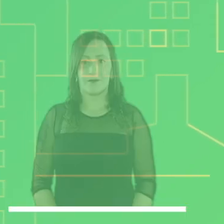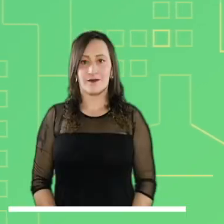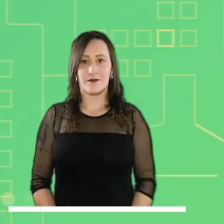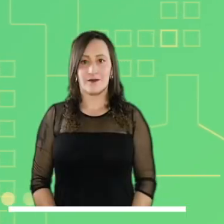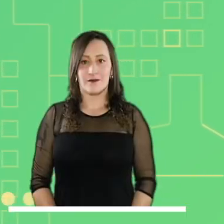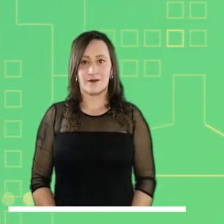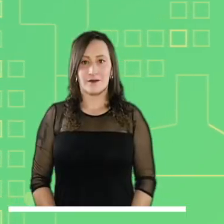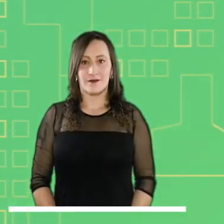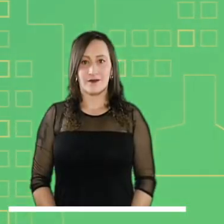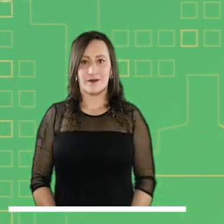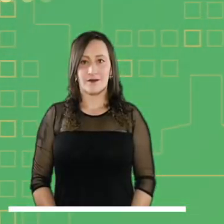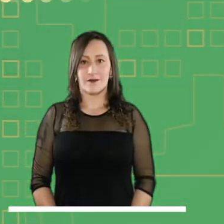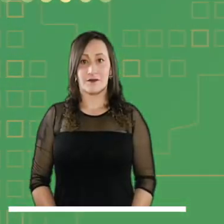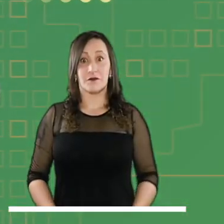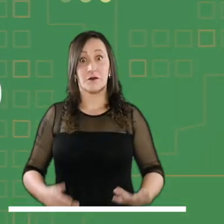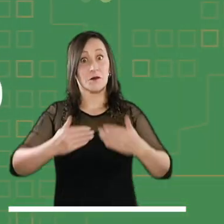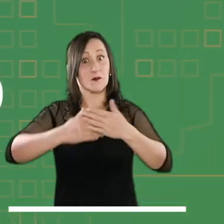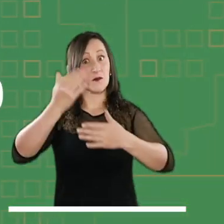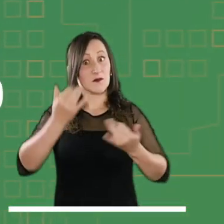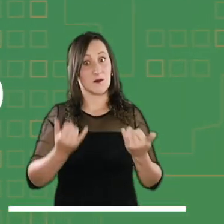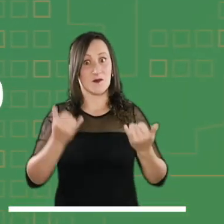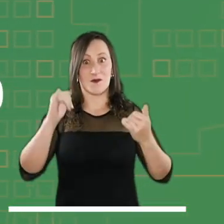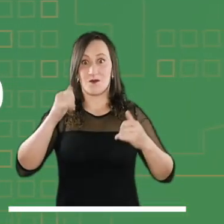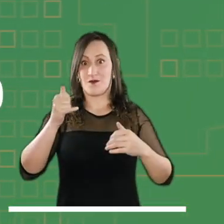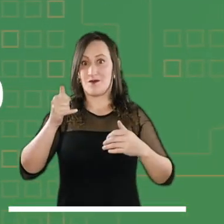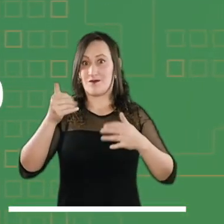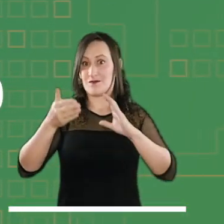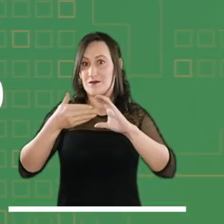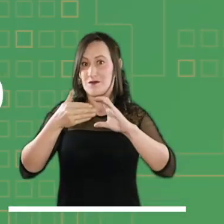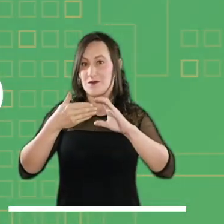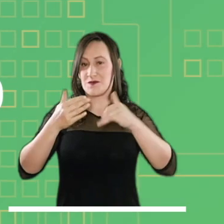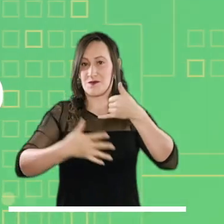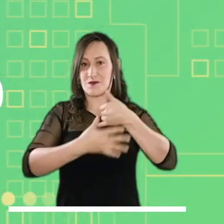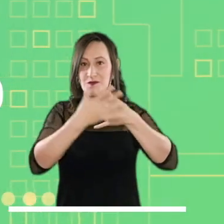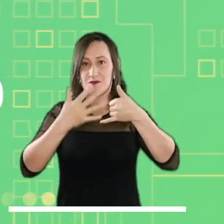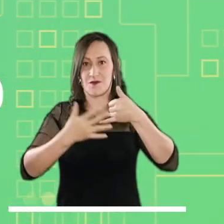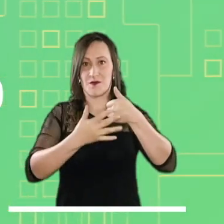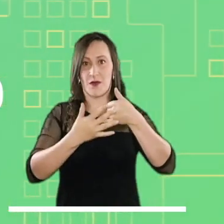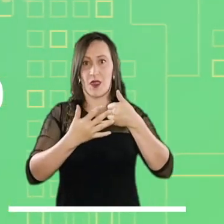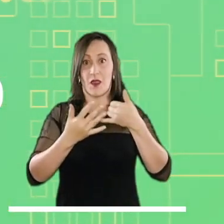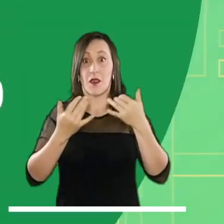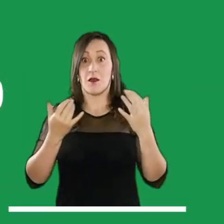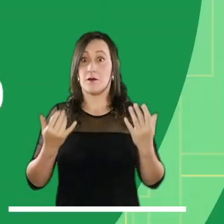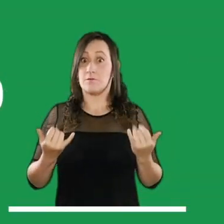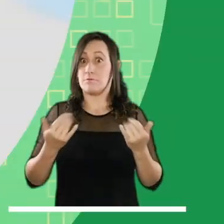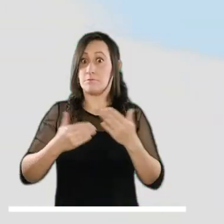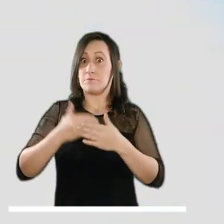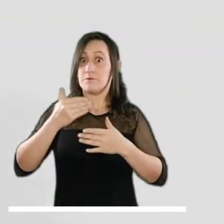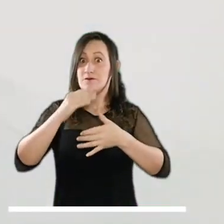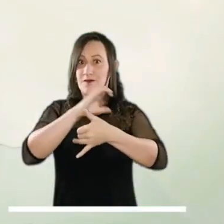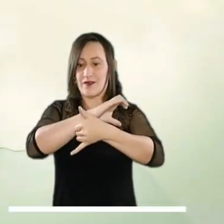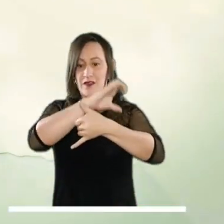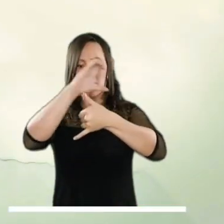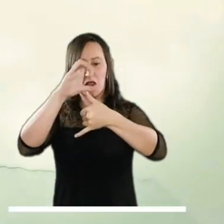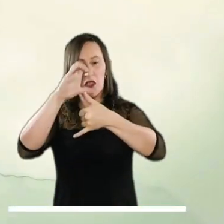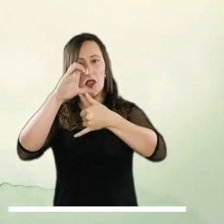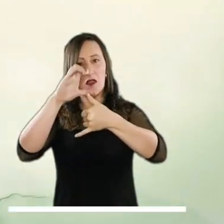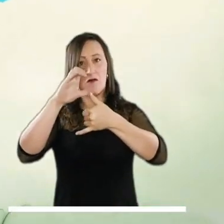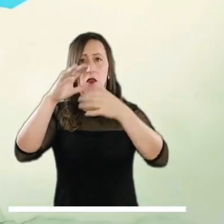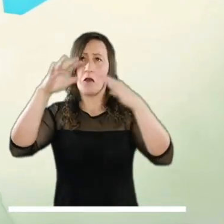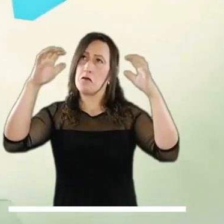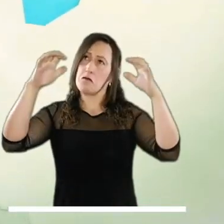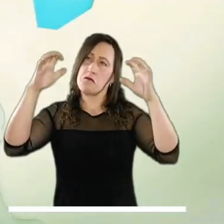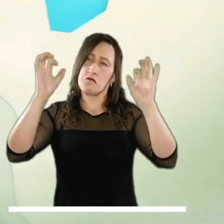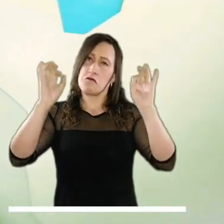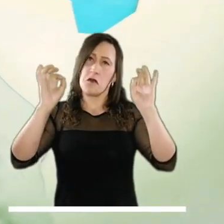Empezamos este jueves con el habitual recorrido meteorológico por las diferentes regiones del país. Amanece en el norte